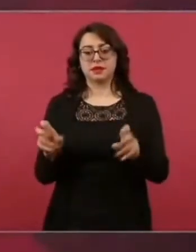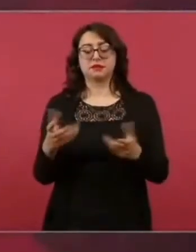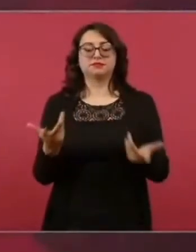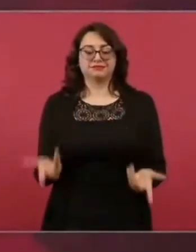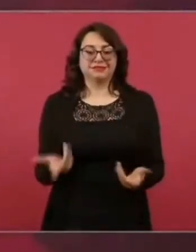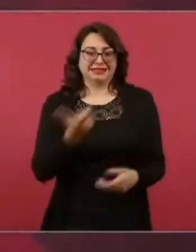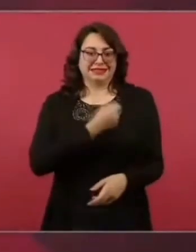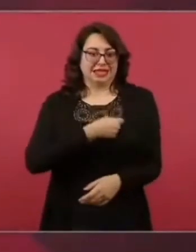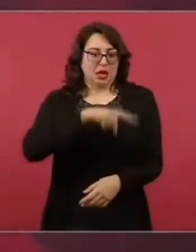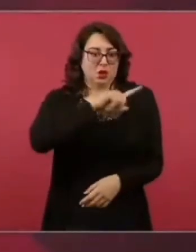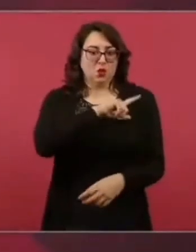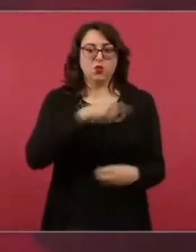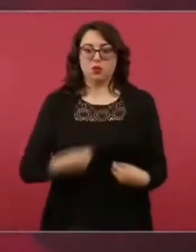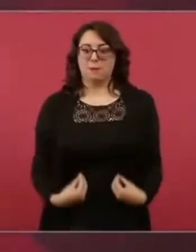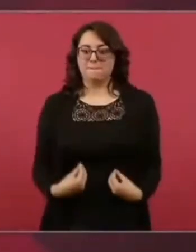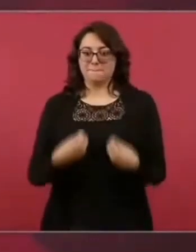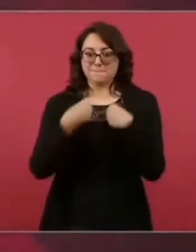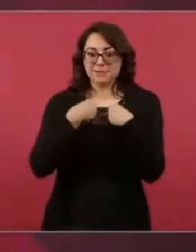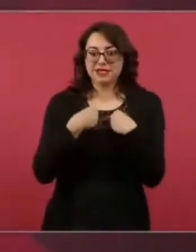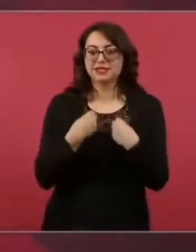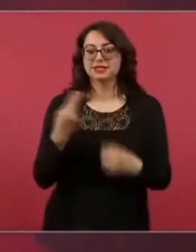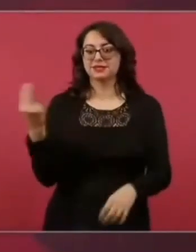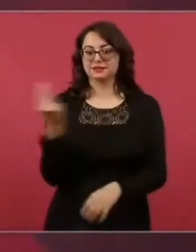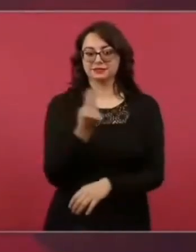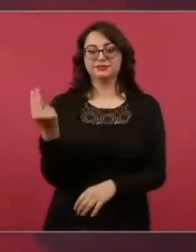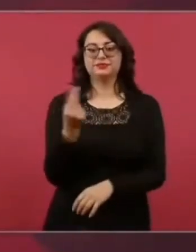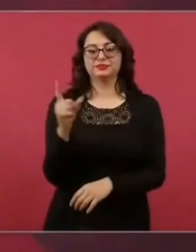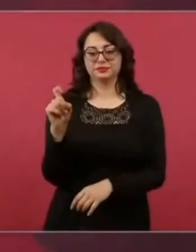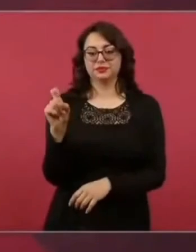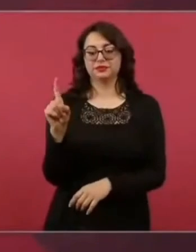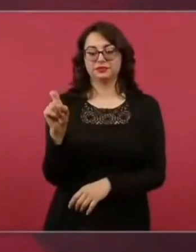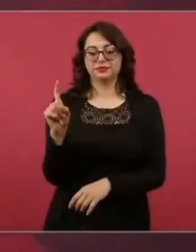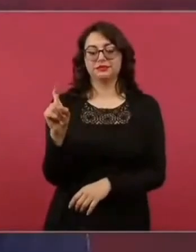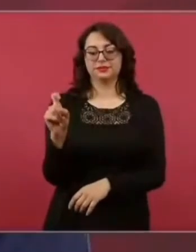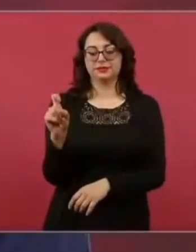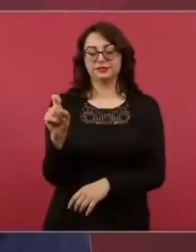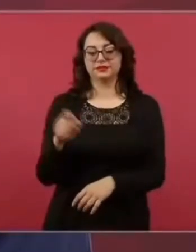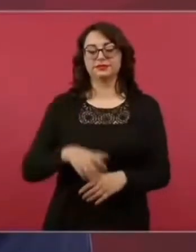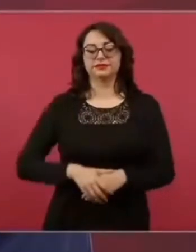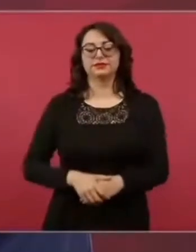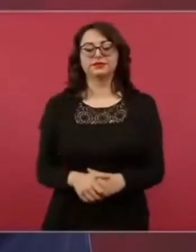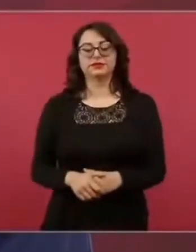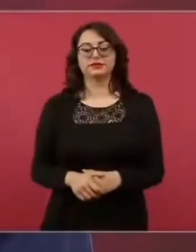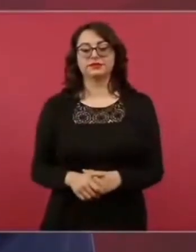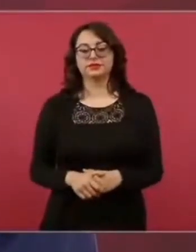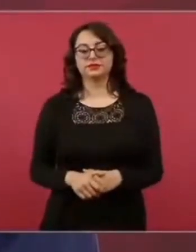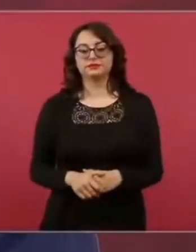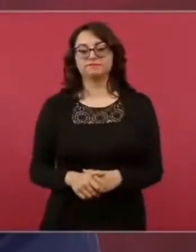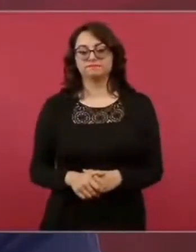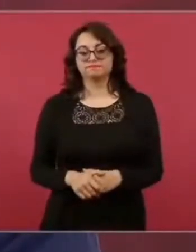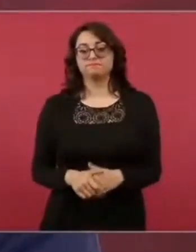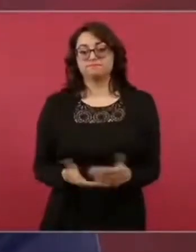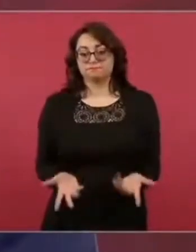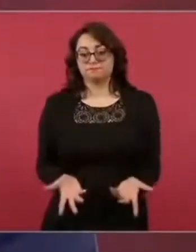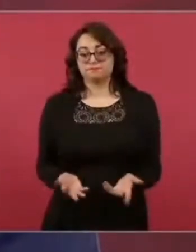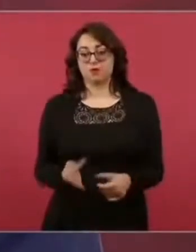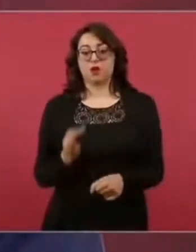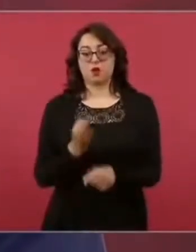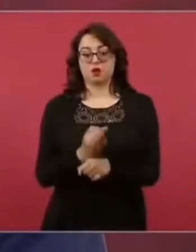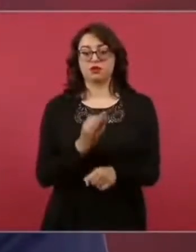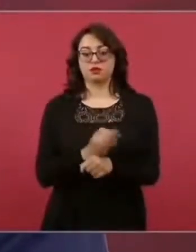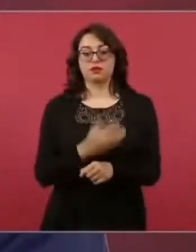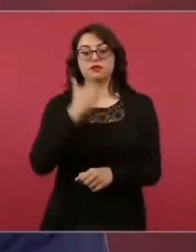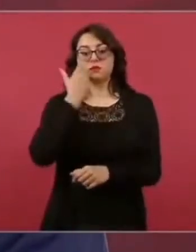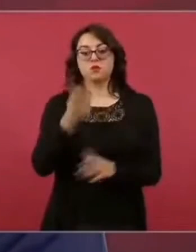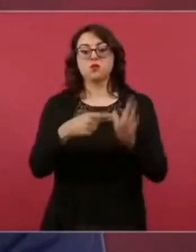estamos informando sobre proyectos que se están llevando a